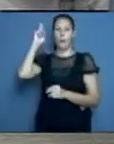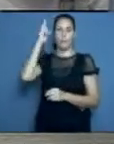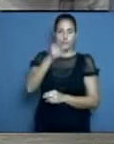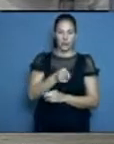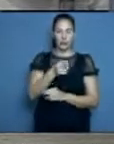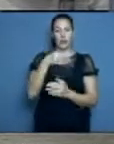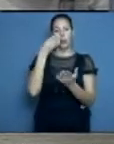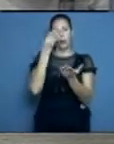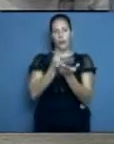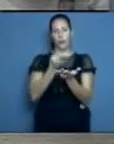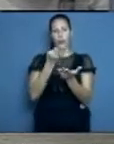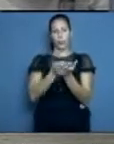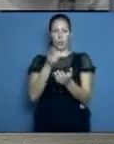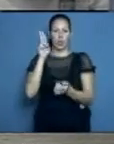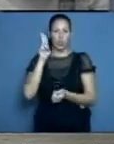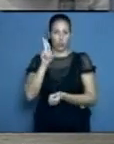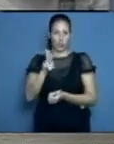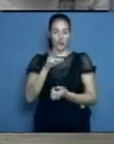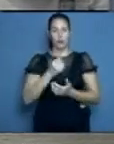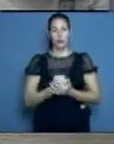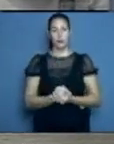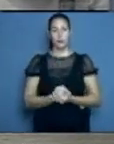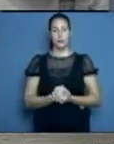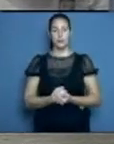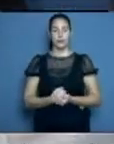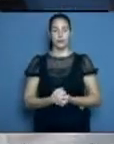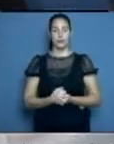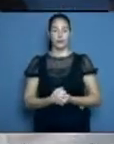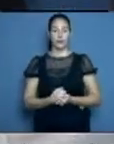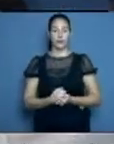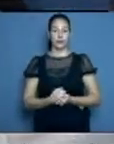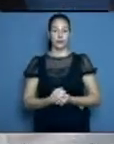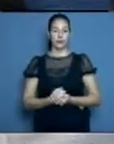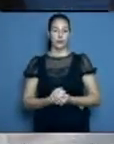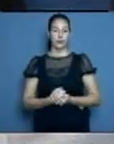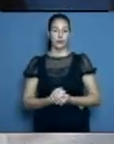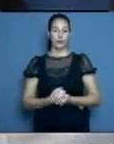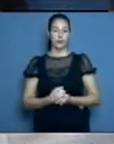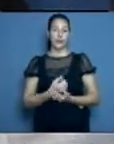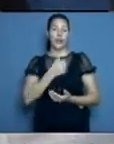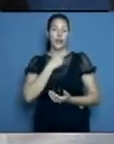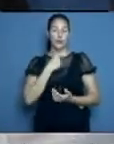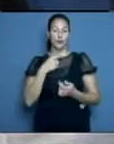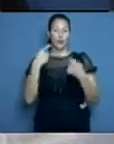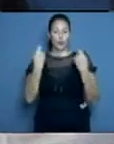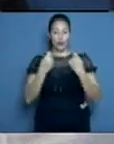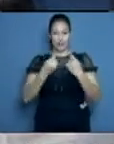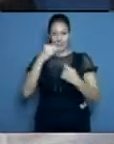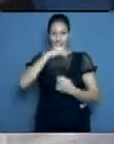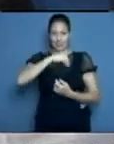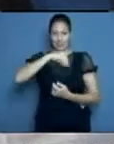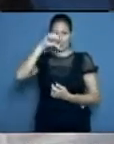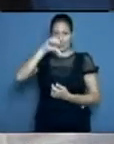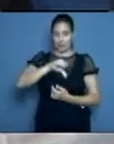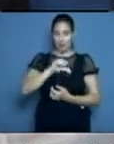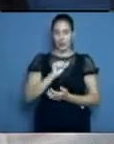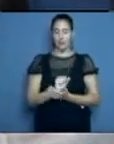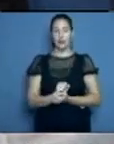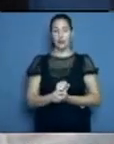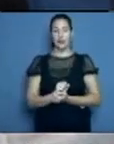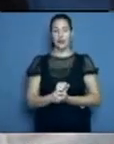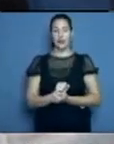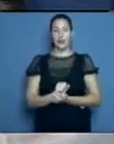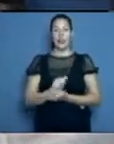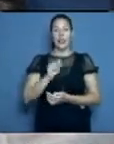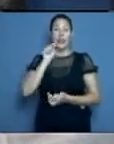test rápido. Dicho sea de paso, gracias por mencionar esta palabra, de síntomas. El test rápido solamente es útil para el